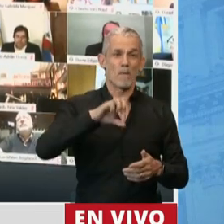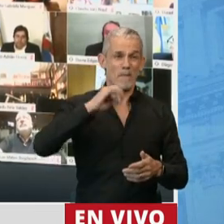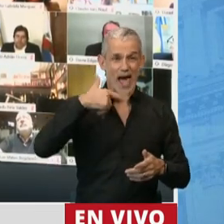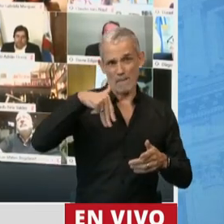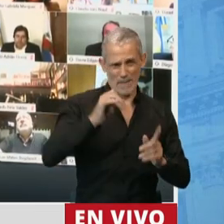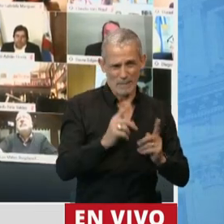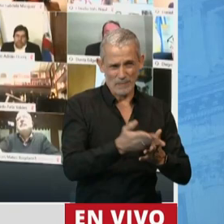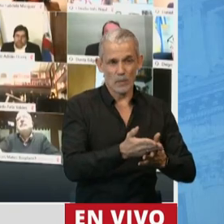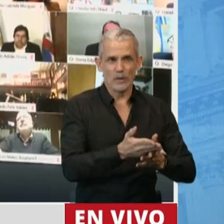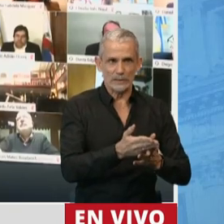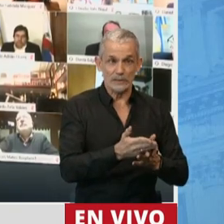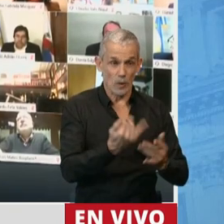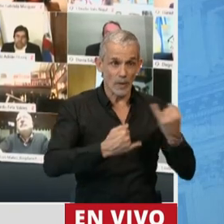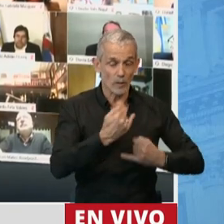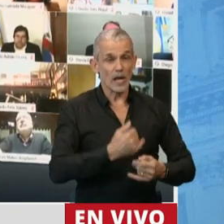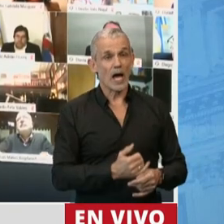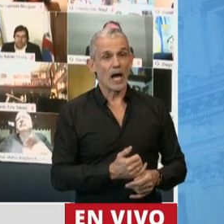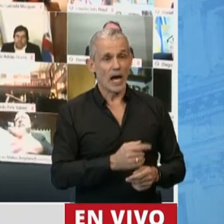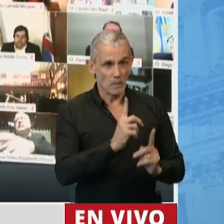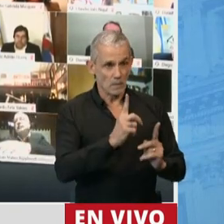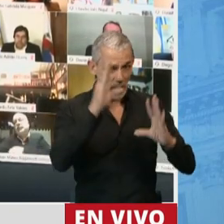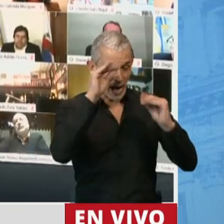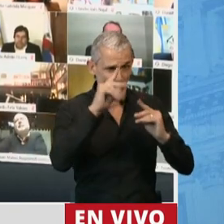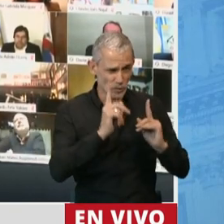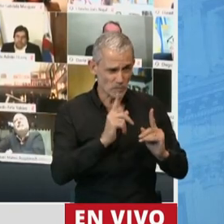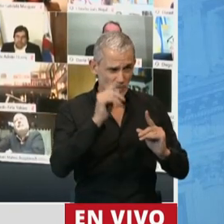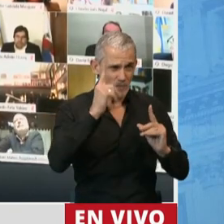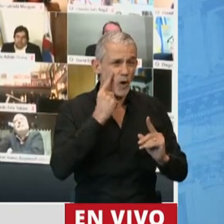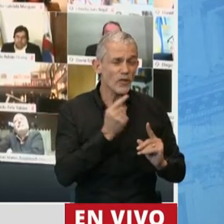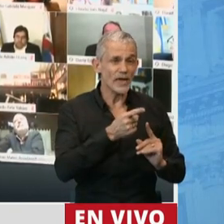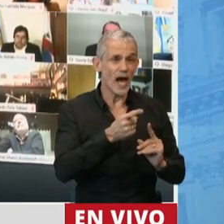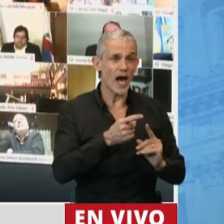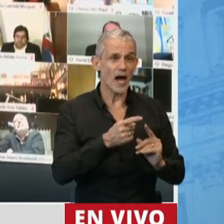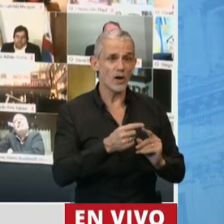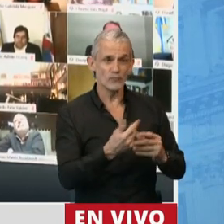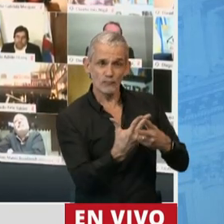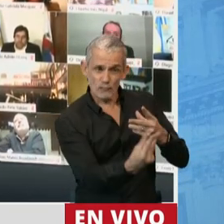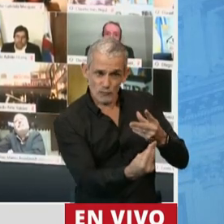Y bueno, esa misma noche lograron